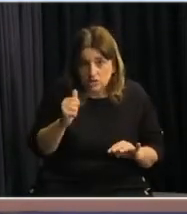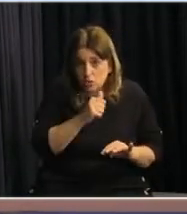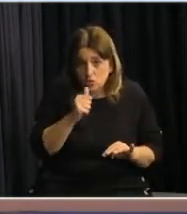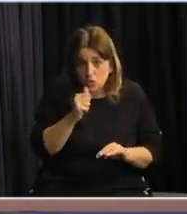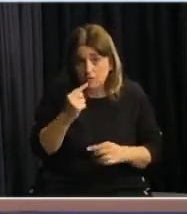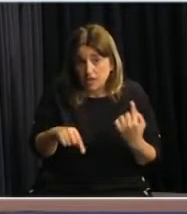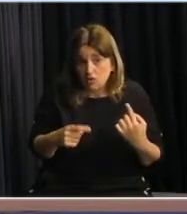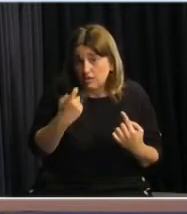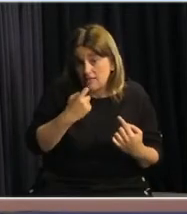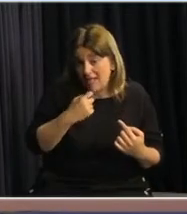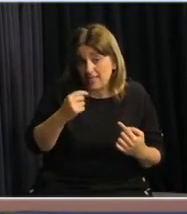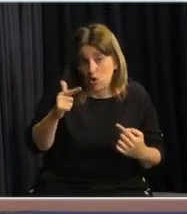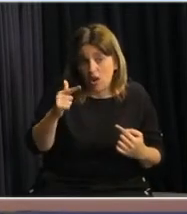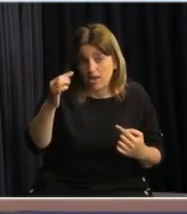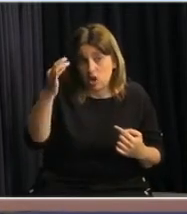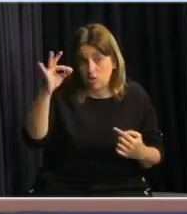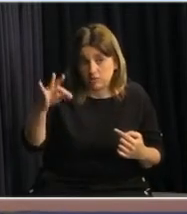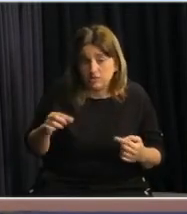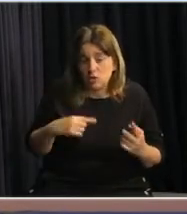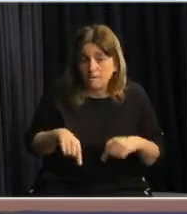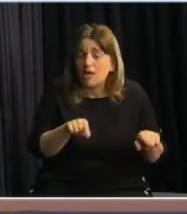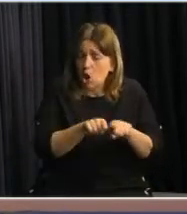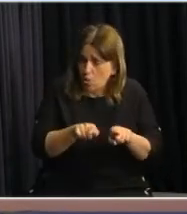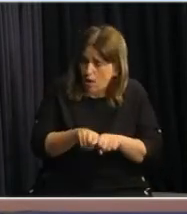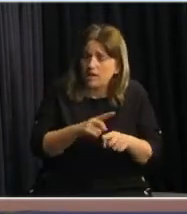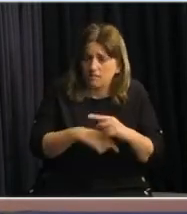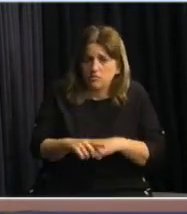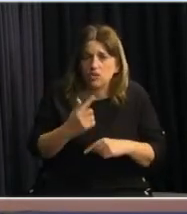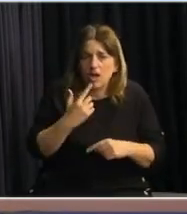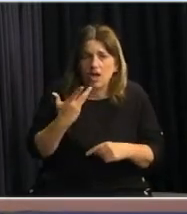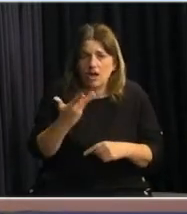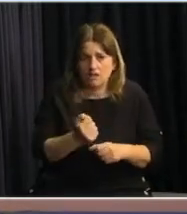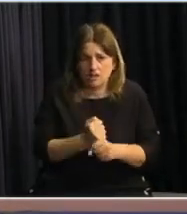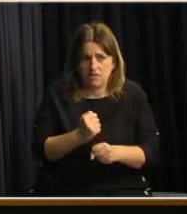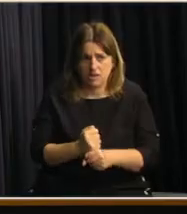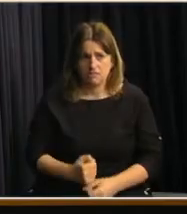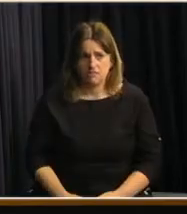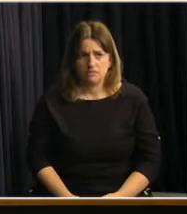si bien no fueron observados, nos parece que se deberían de mejorar. Gracias.